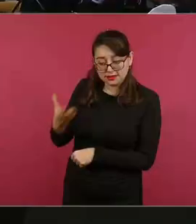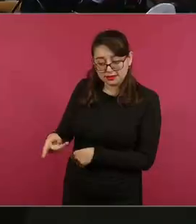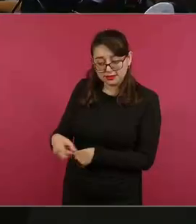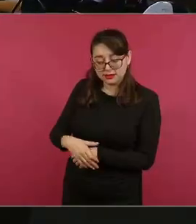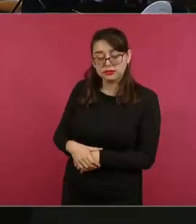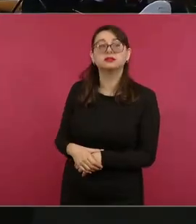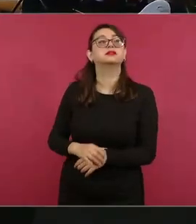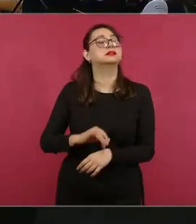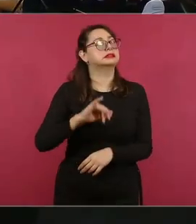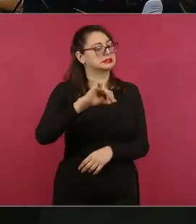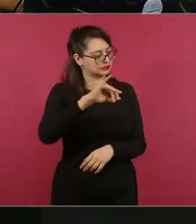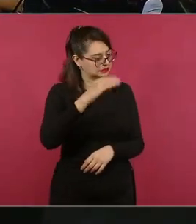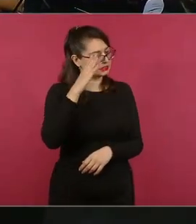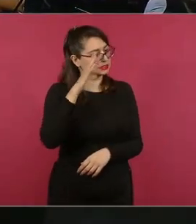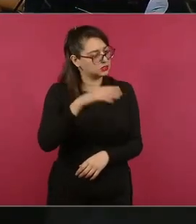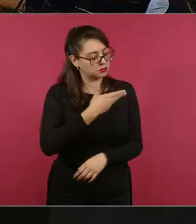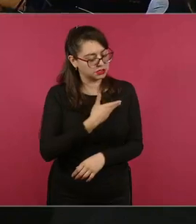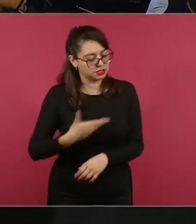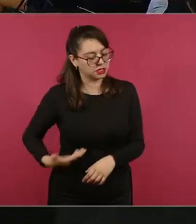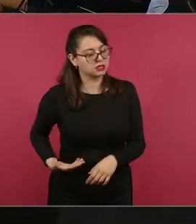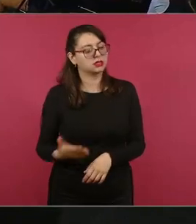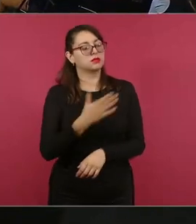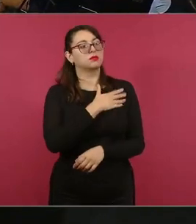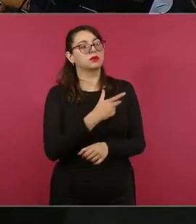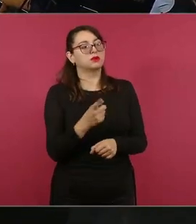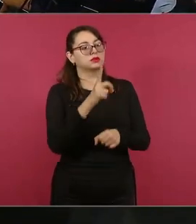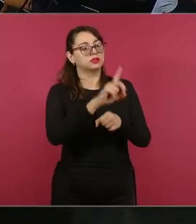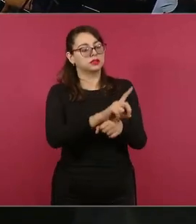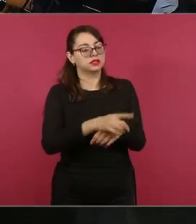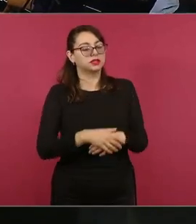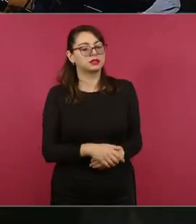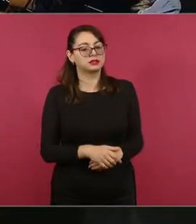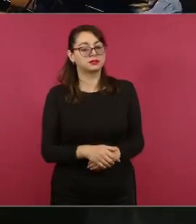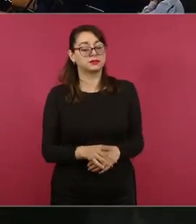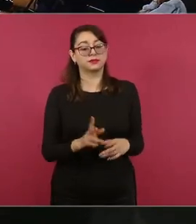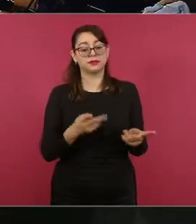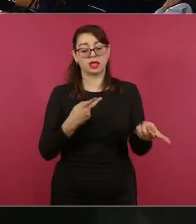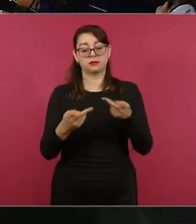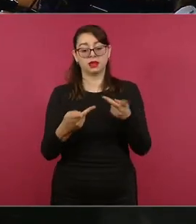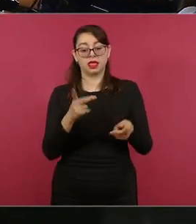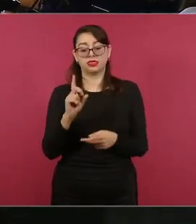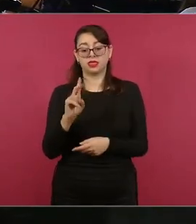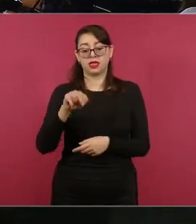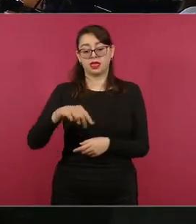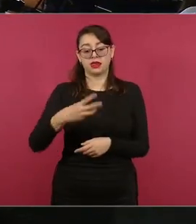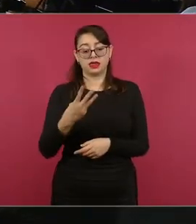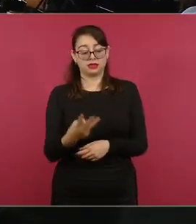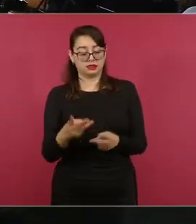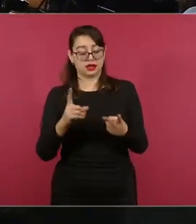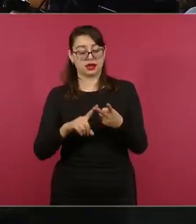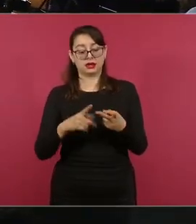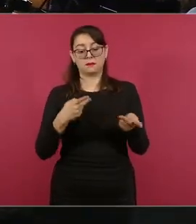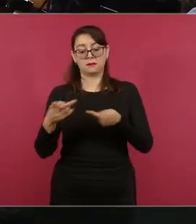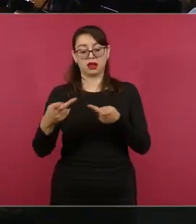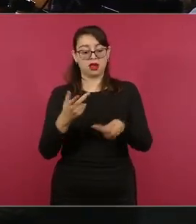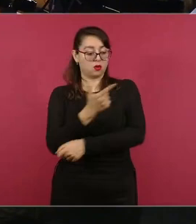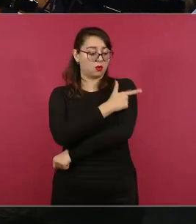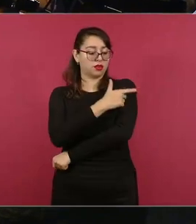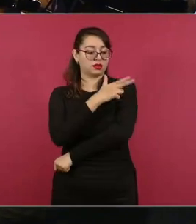Señor presidente, buenos días para lo que es el plan de N3, el plan de la Guardia Nacional.